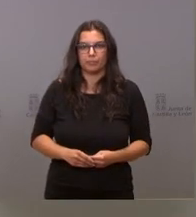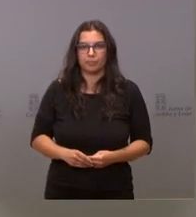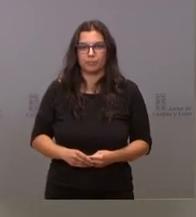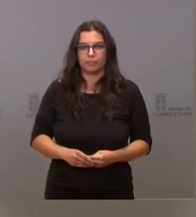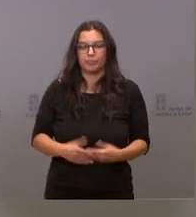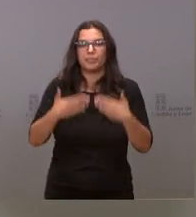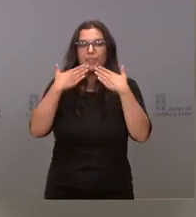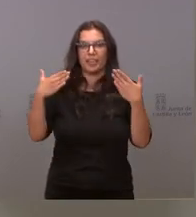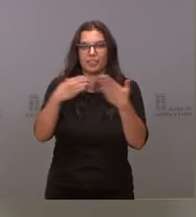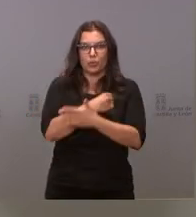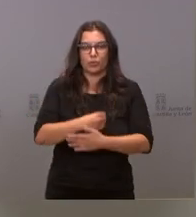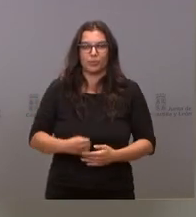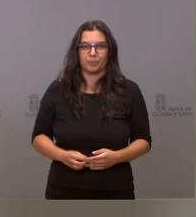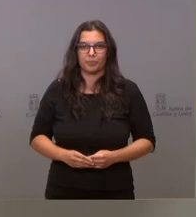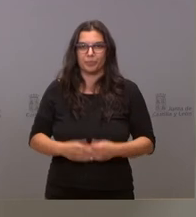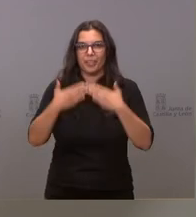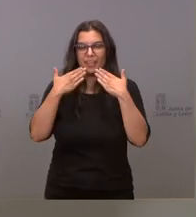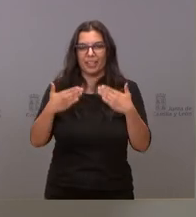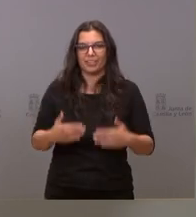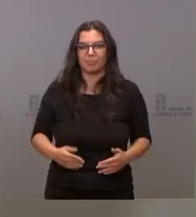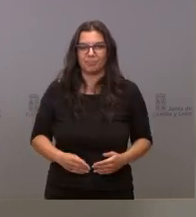gracias a todos muchas gracias